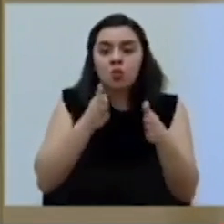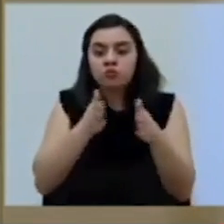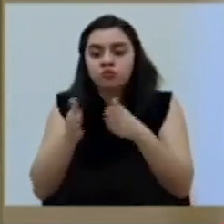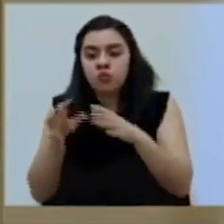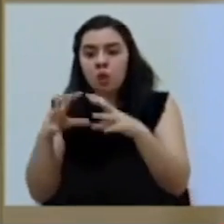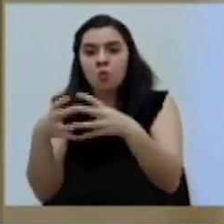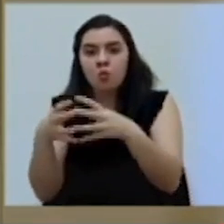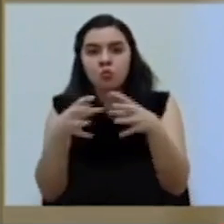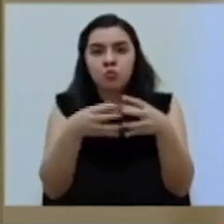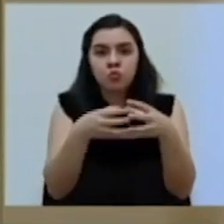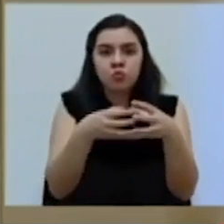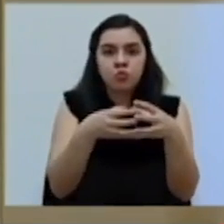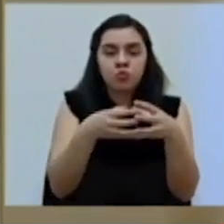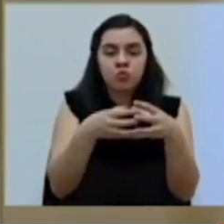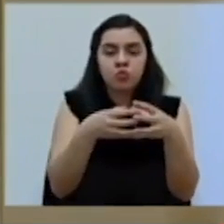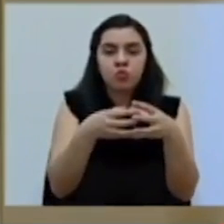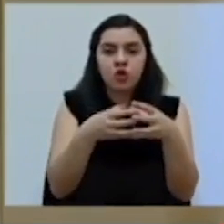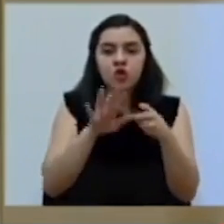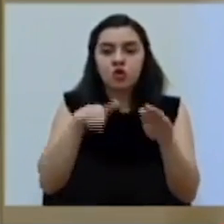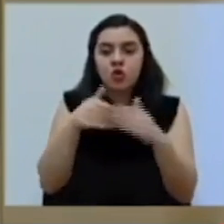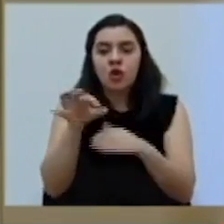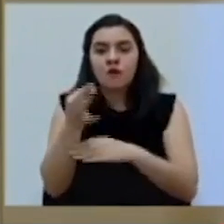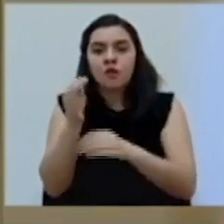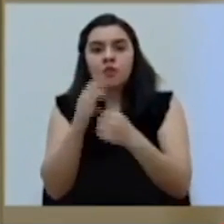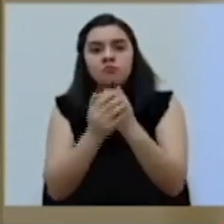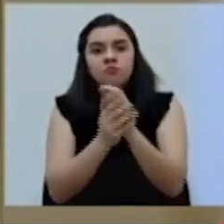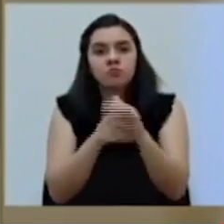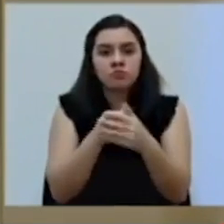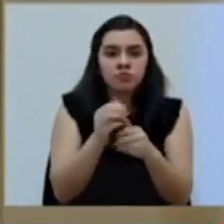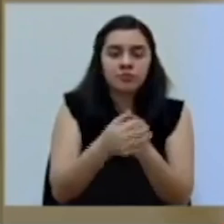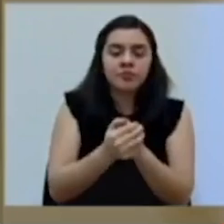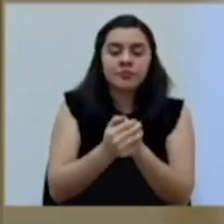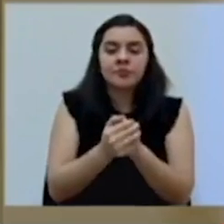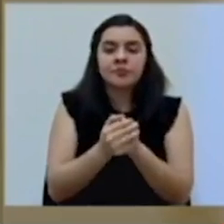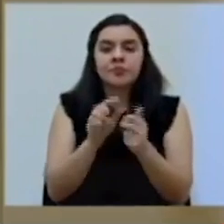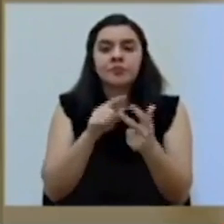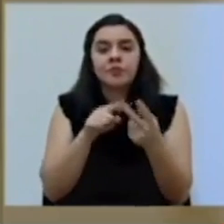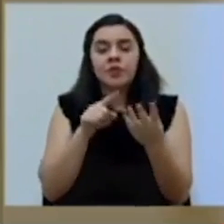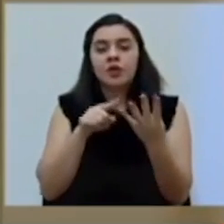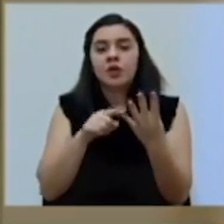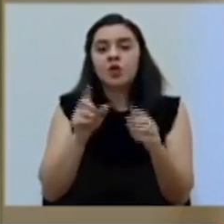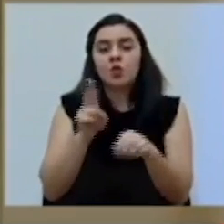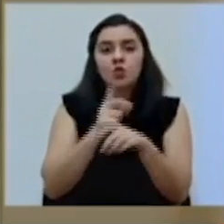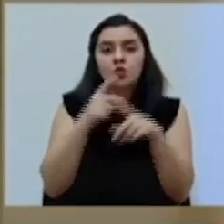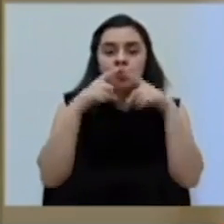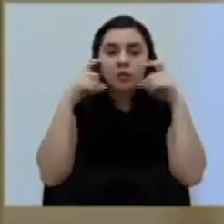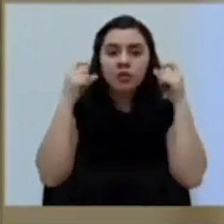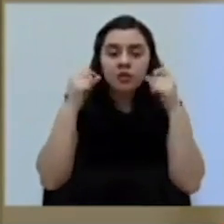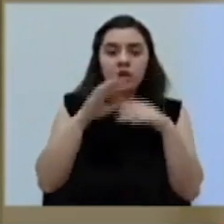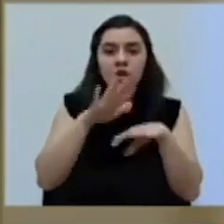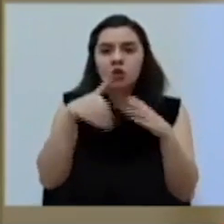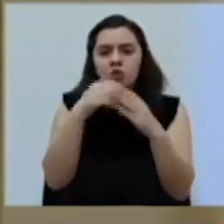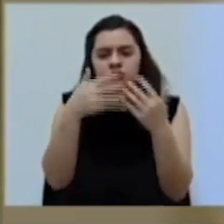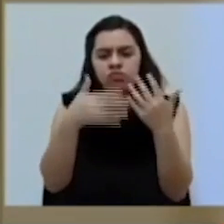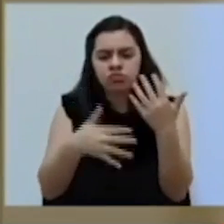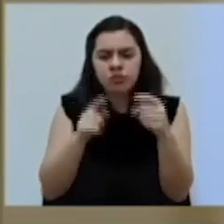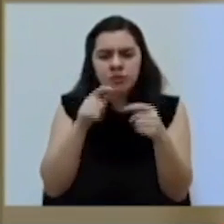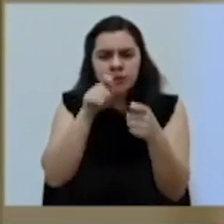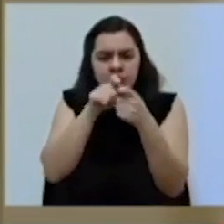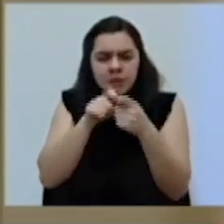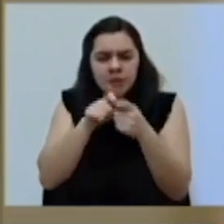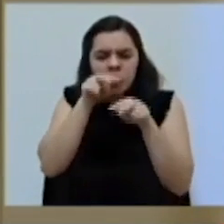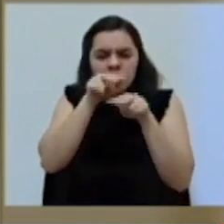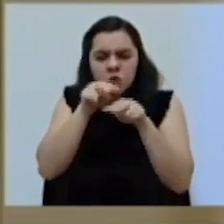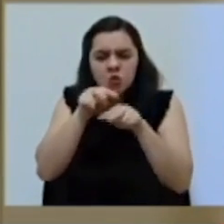burbujas, toda la manera de lavado de manos, del uso de las mascarillas, todo va a estar estrictamente